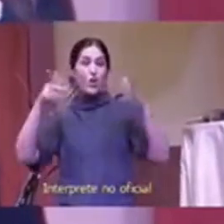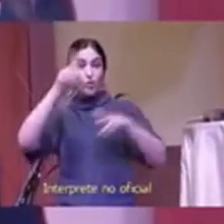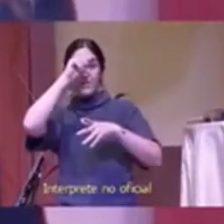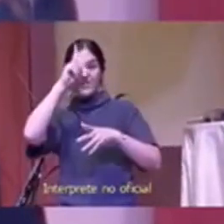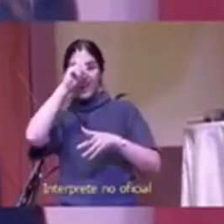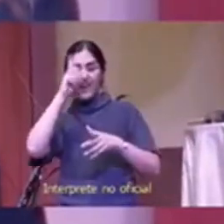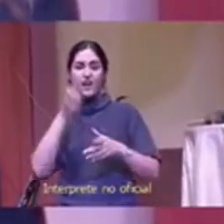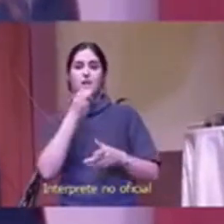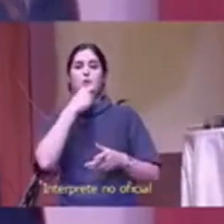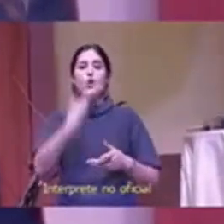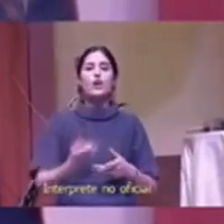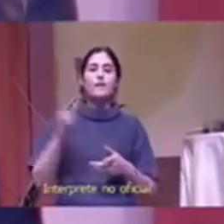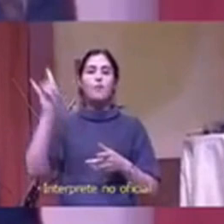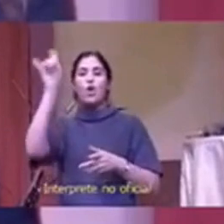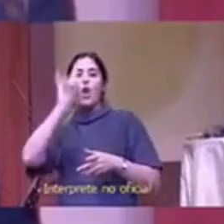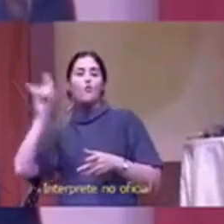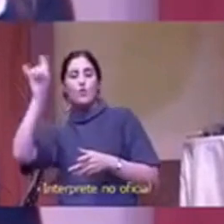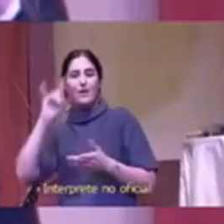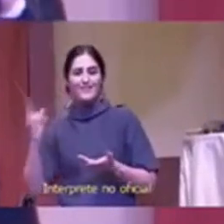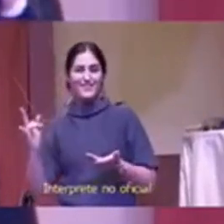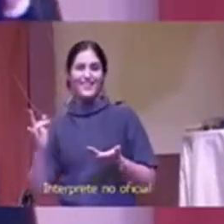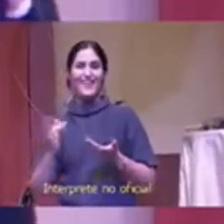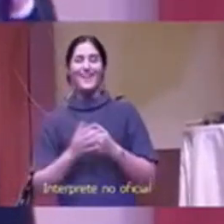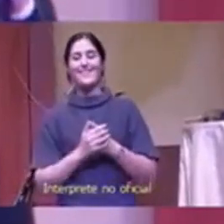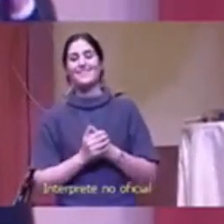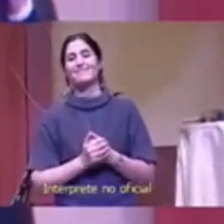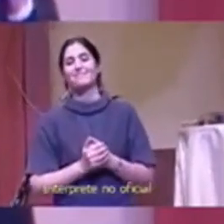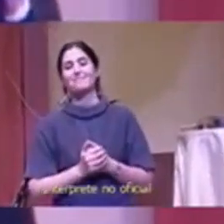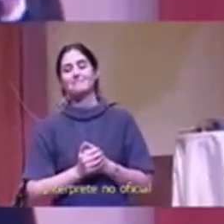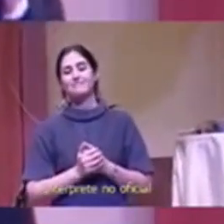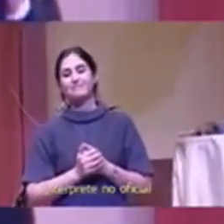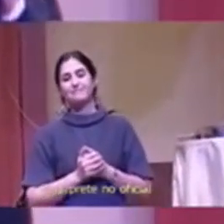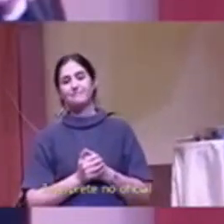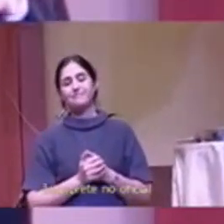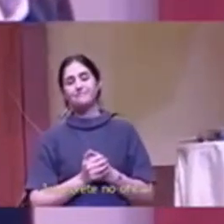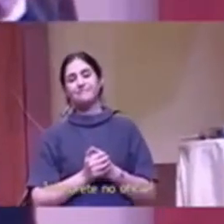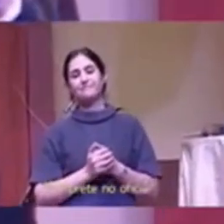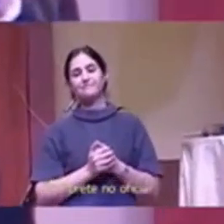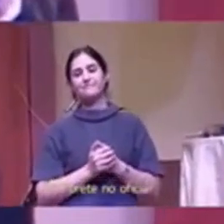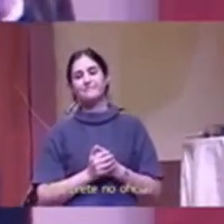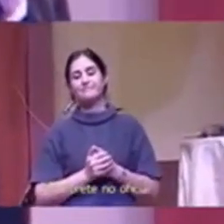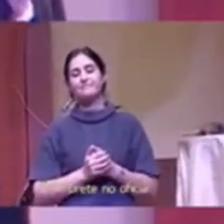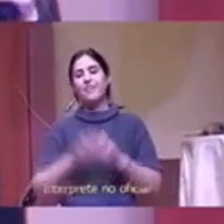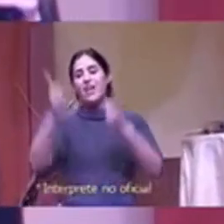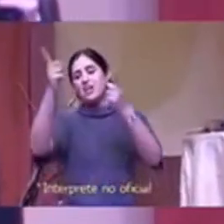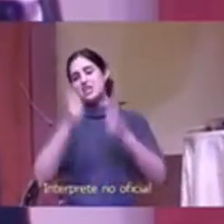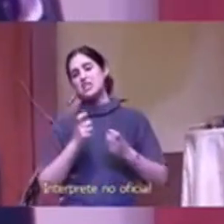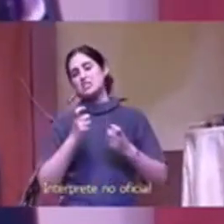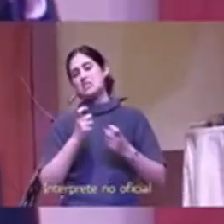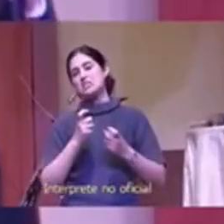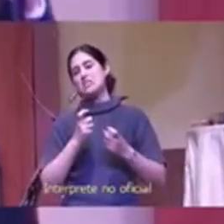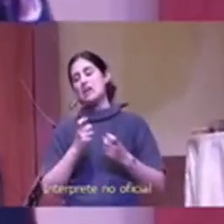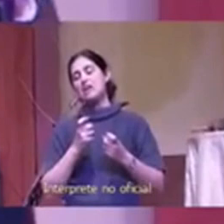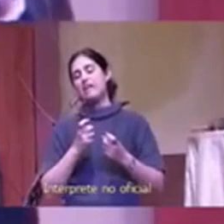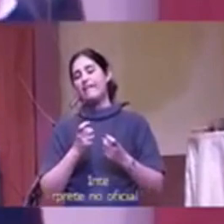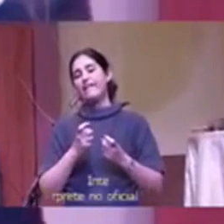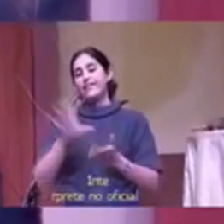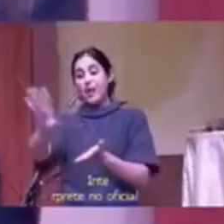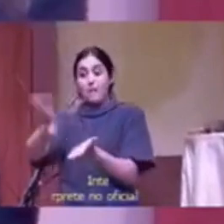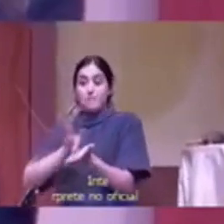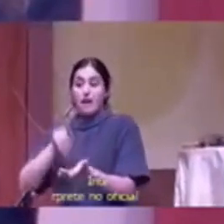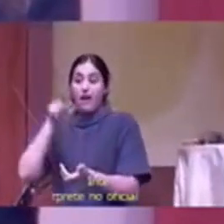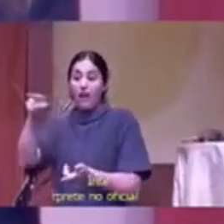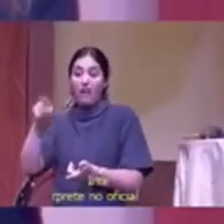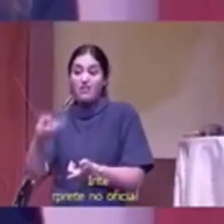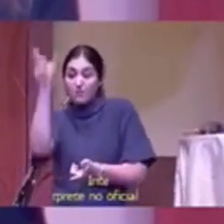las universidades digan ese cristiano es inteligente contratémoslo